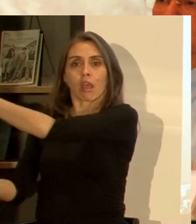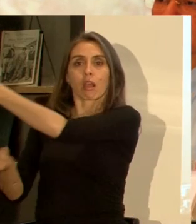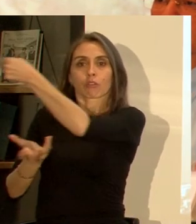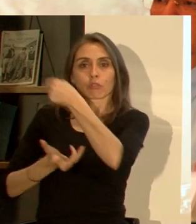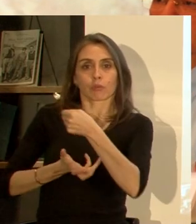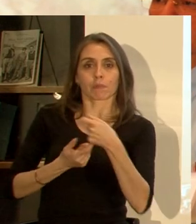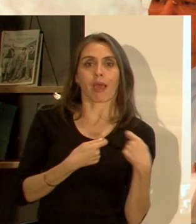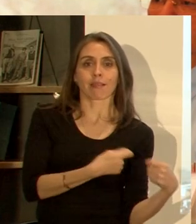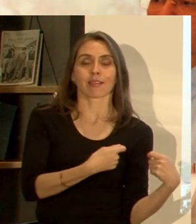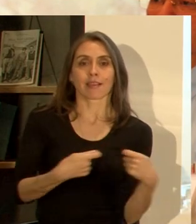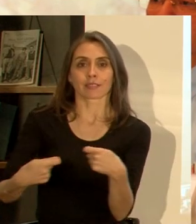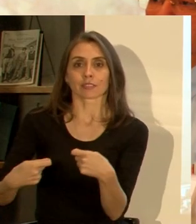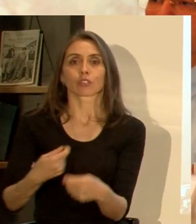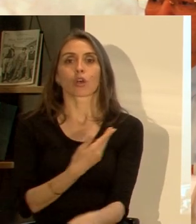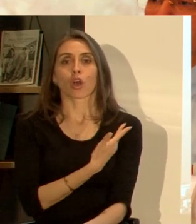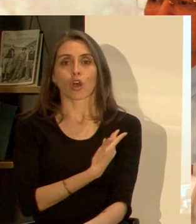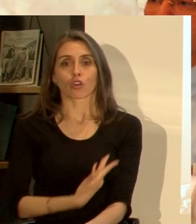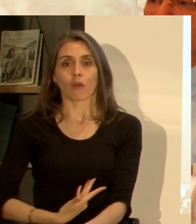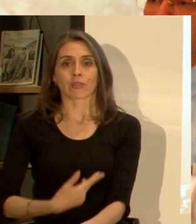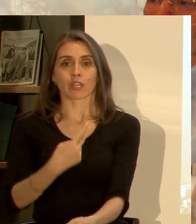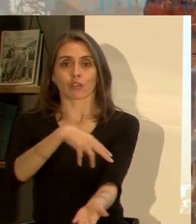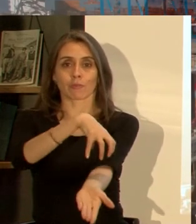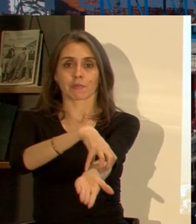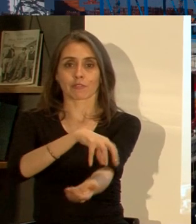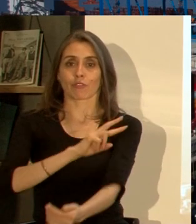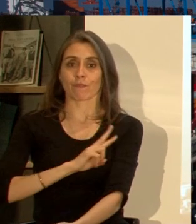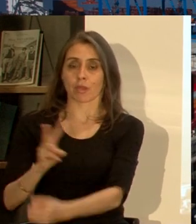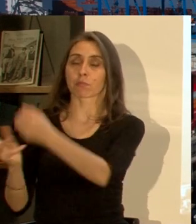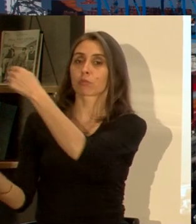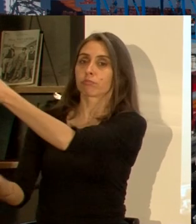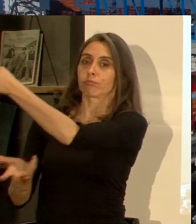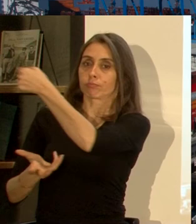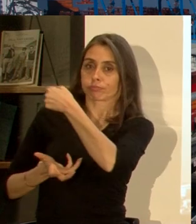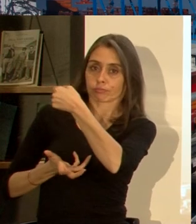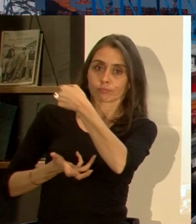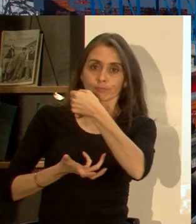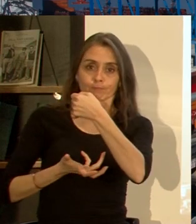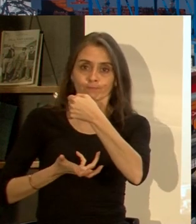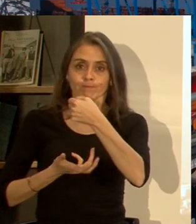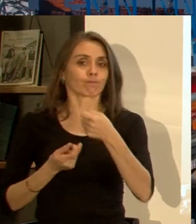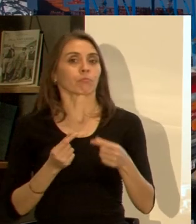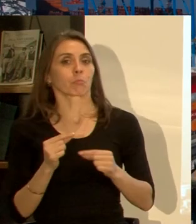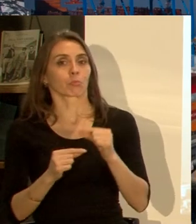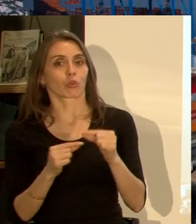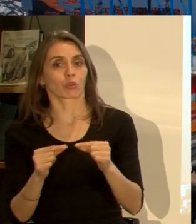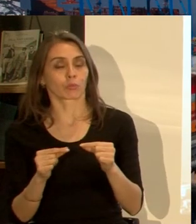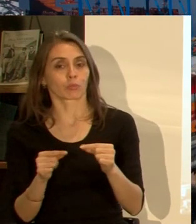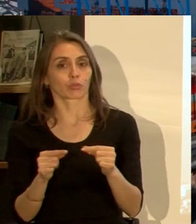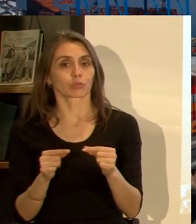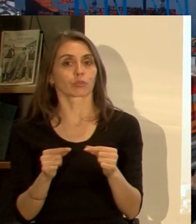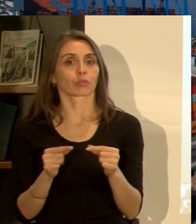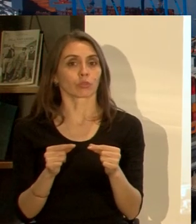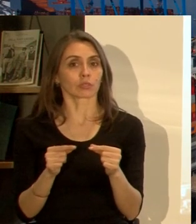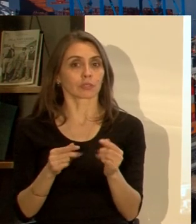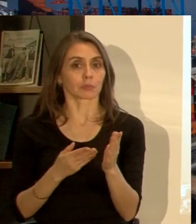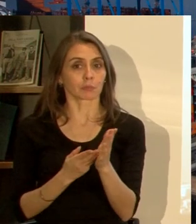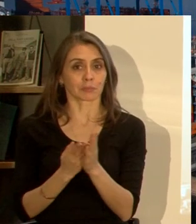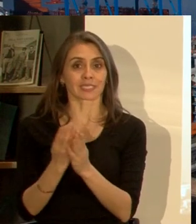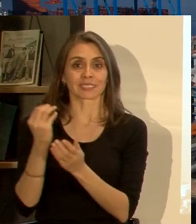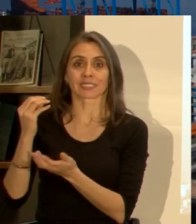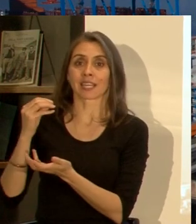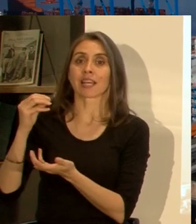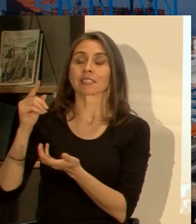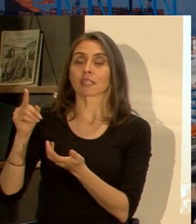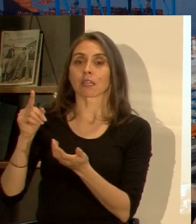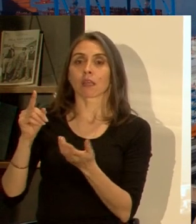y acá el gobierno regional empieza a ver cómo de poco a poco este impulso inicial empieza a